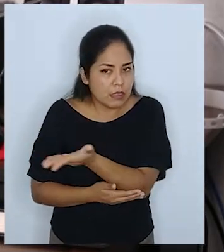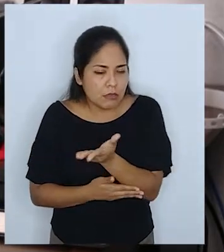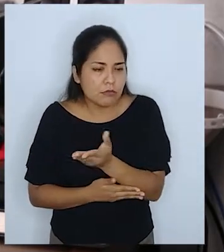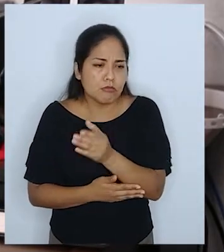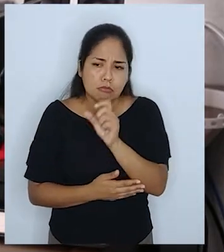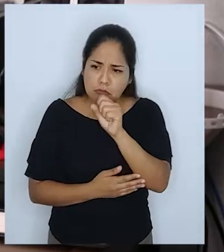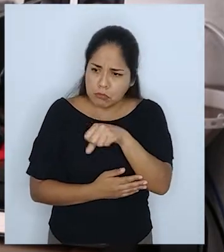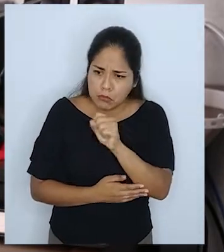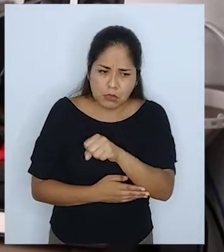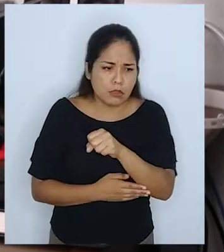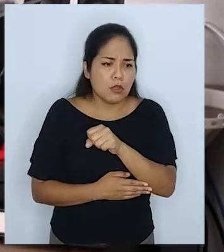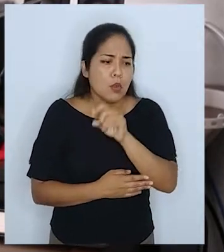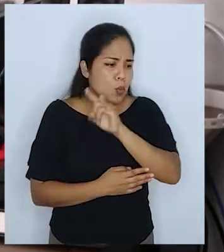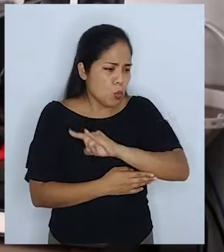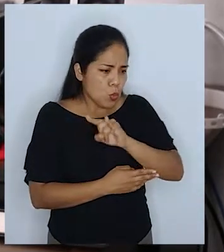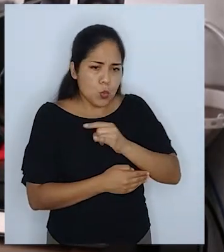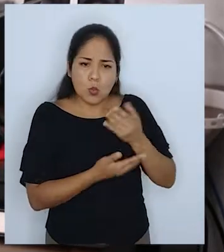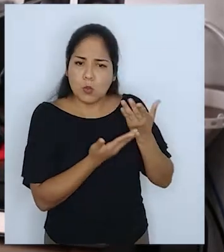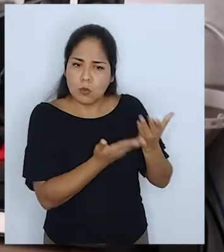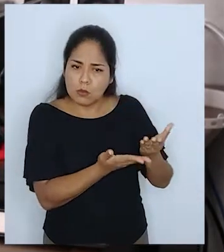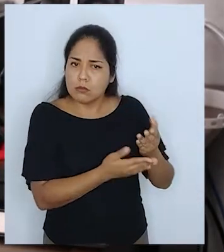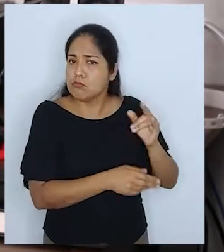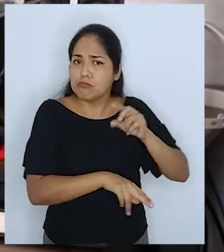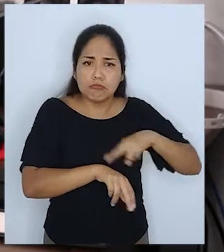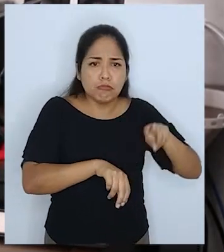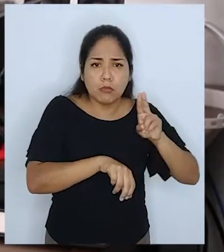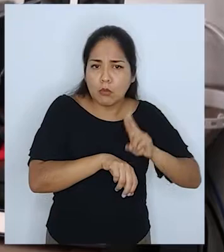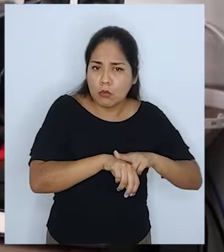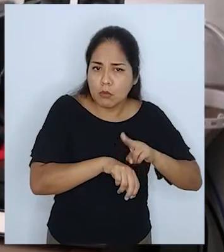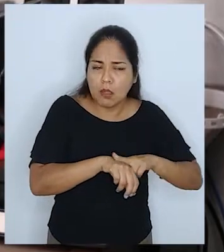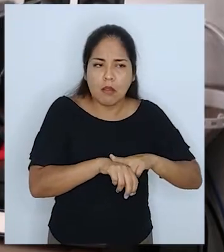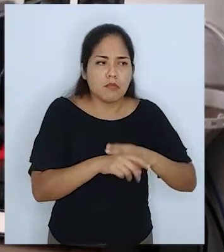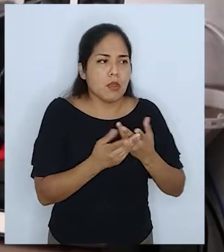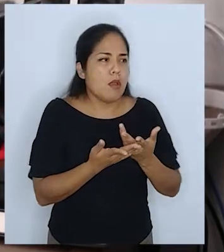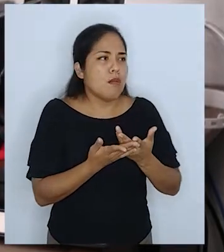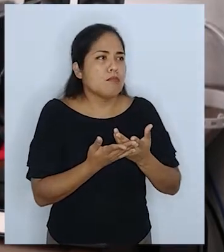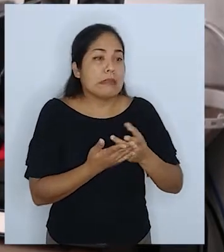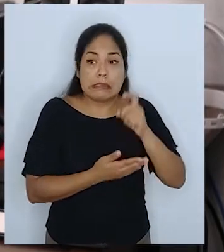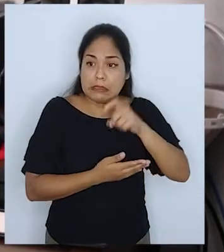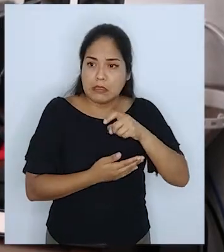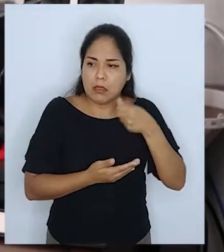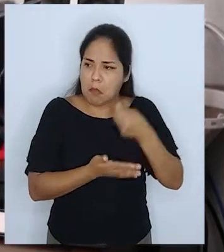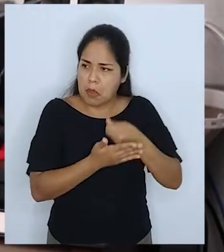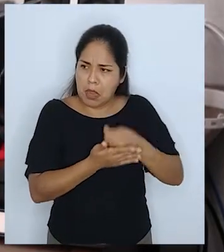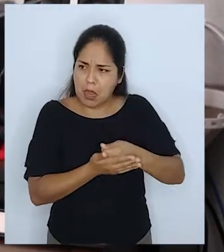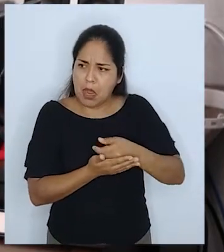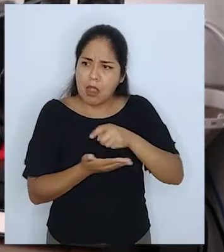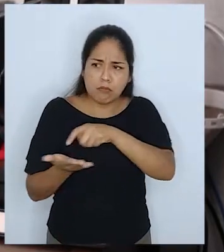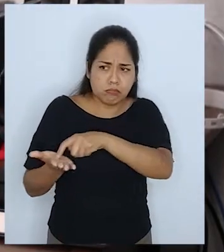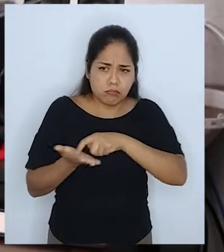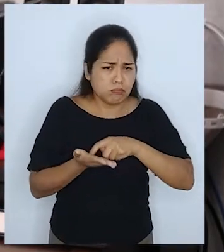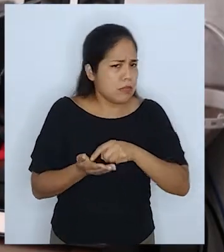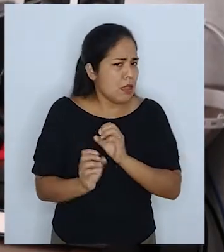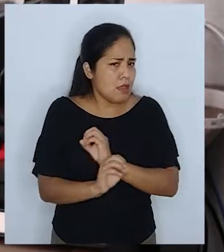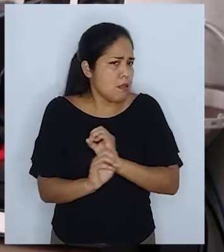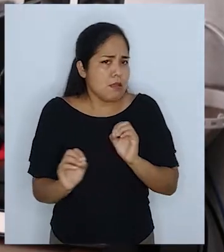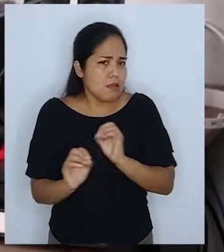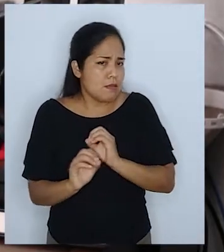para que éstas puedan utilizarlas sin tener el problema de poder generar costos ni gastos o